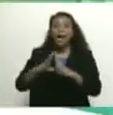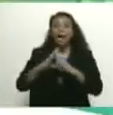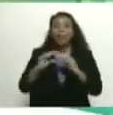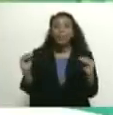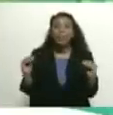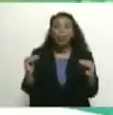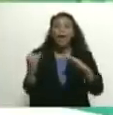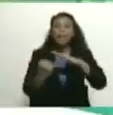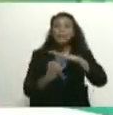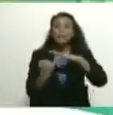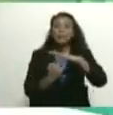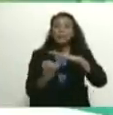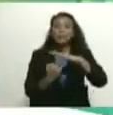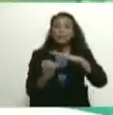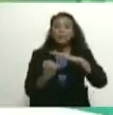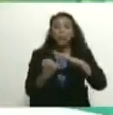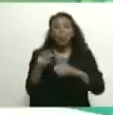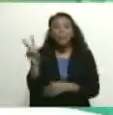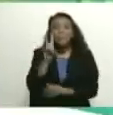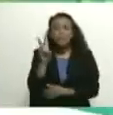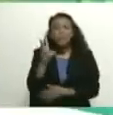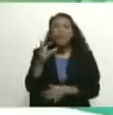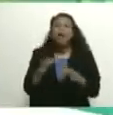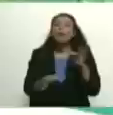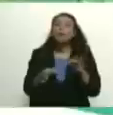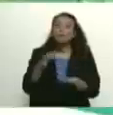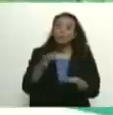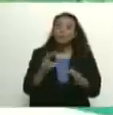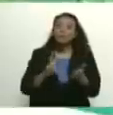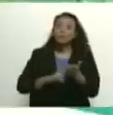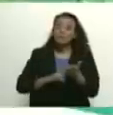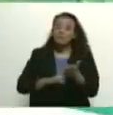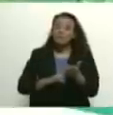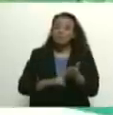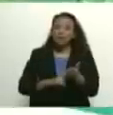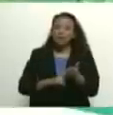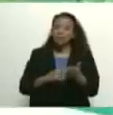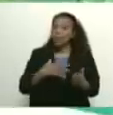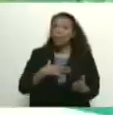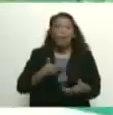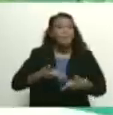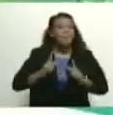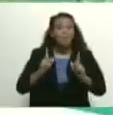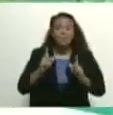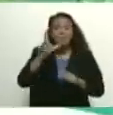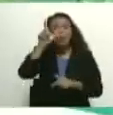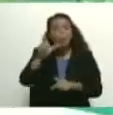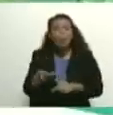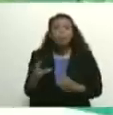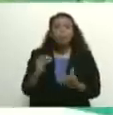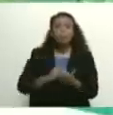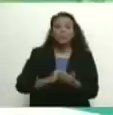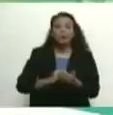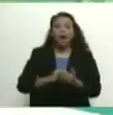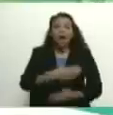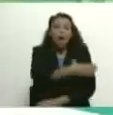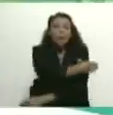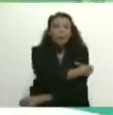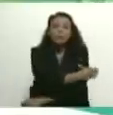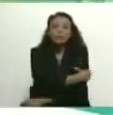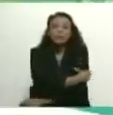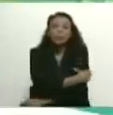las instituciones para que Venezuela se haga justicia. No se le puede permitir al fascismo,